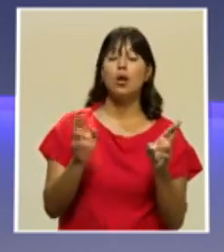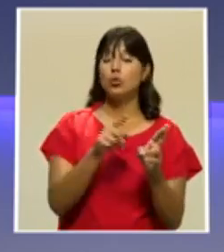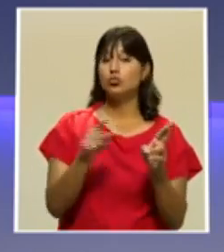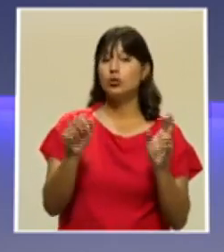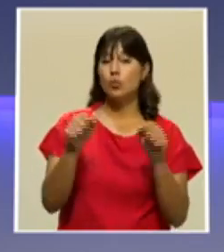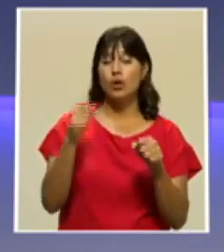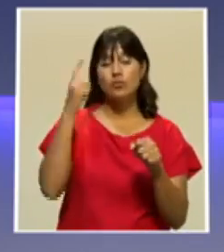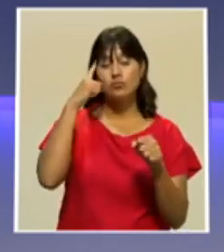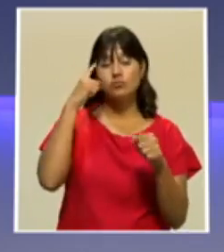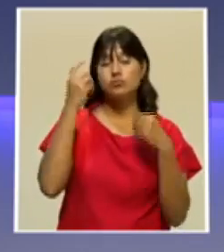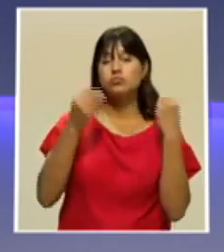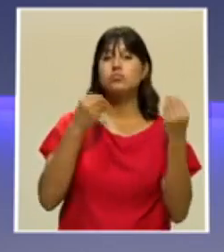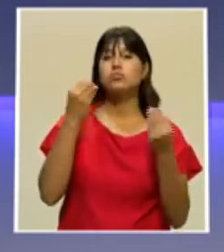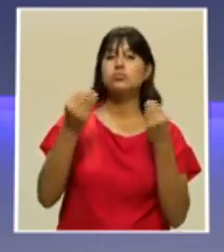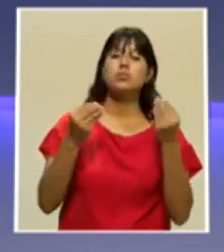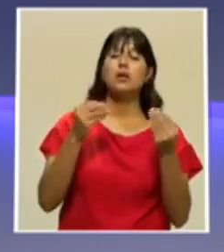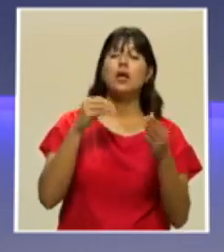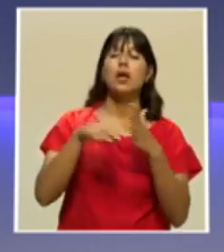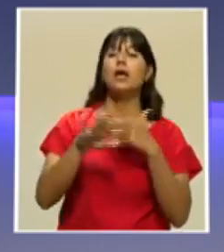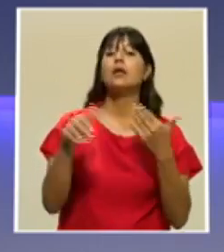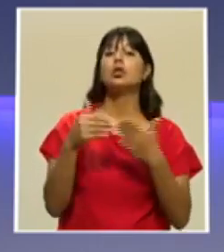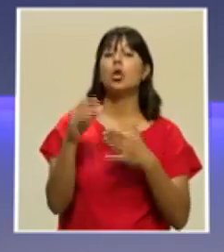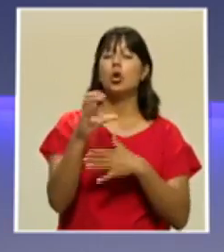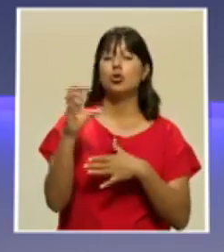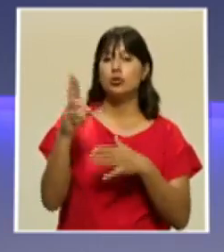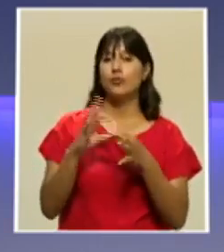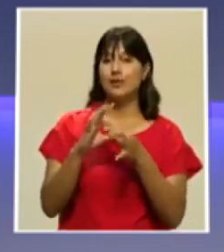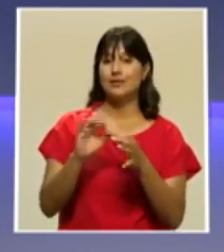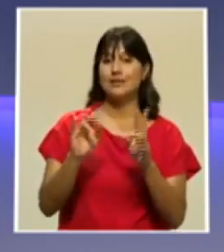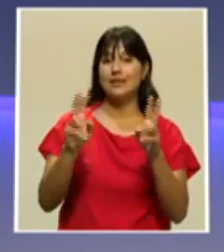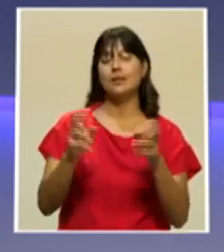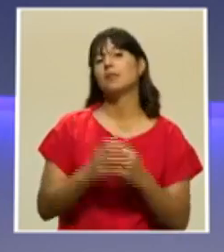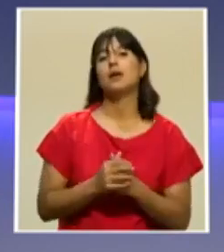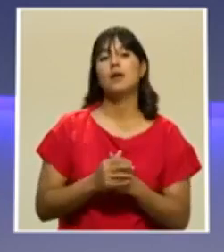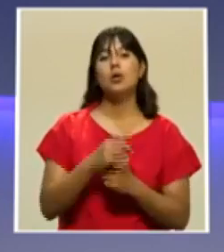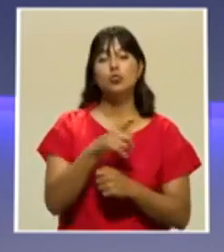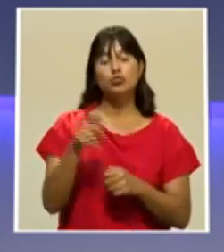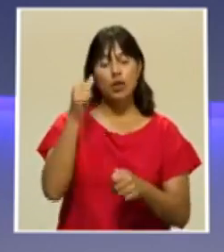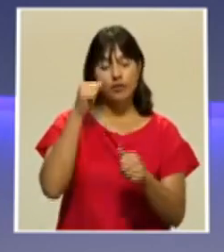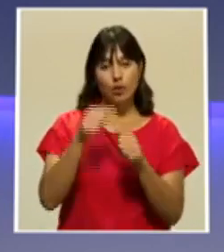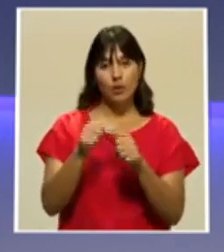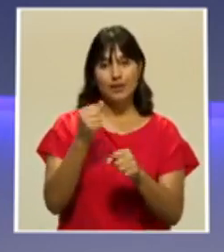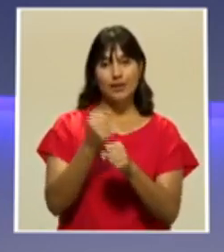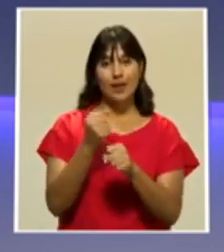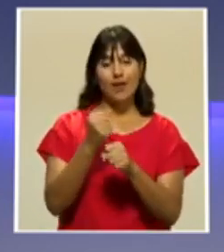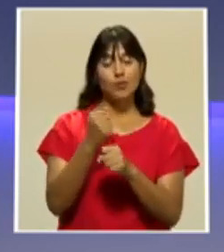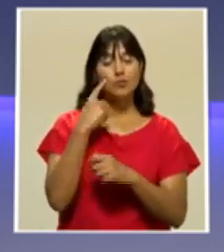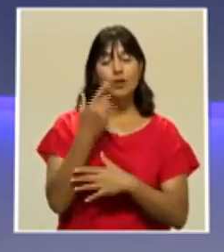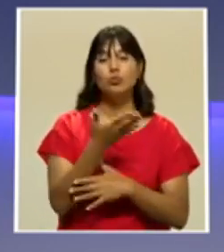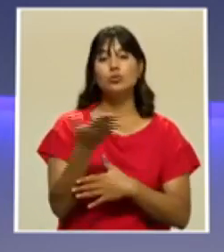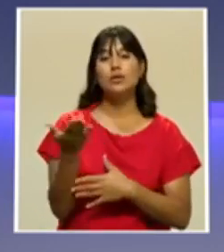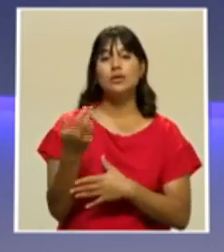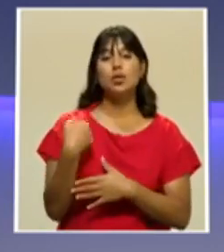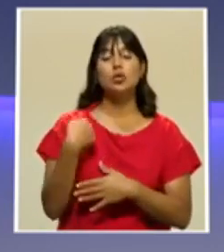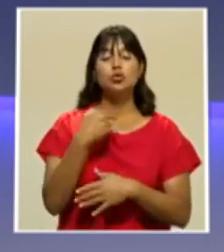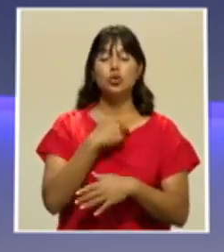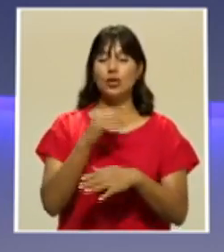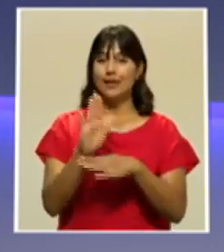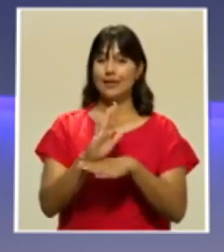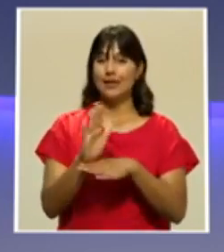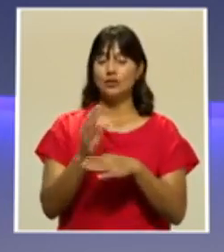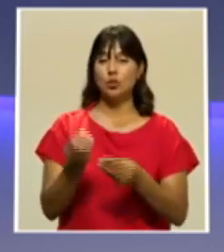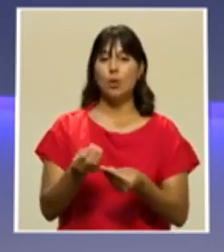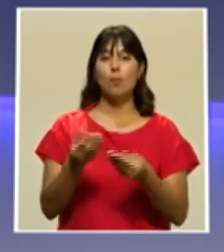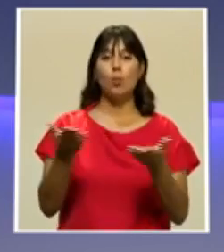reflexión en todo el país sobre este tema. Recuerde, trabajamos para usted. Somos